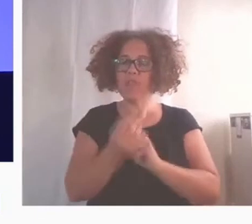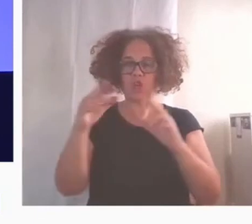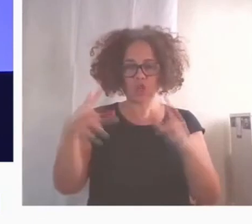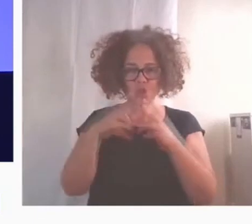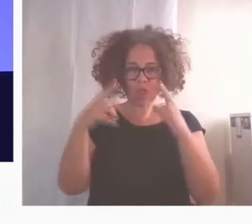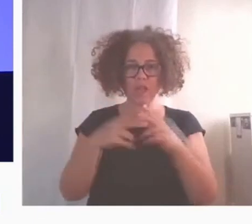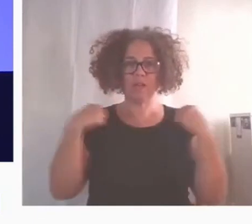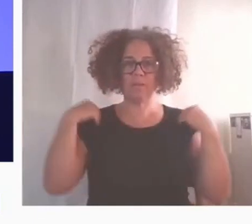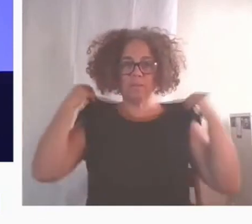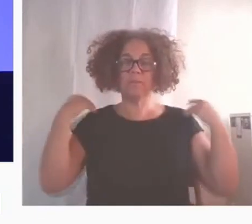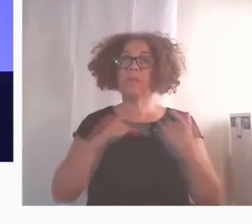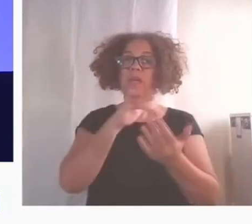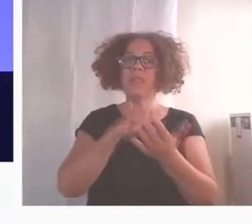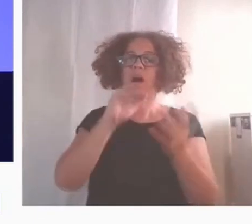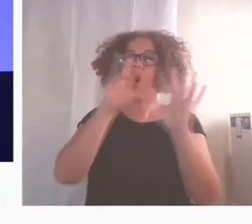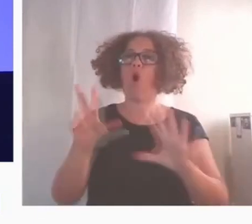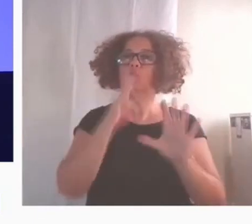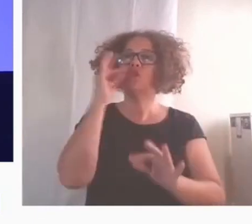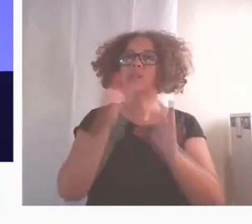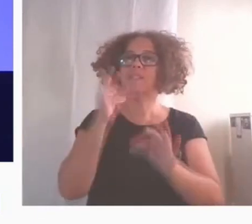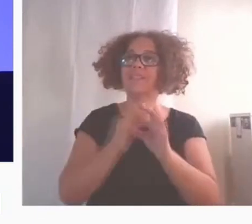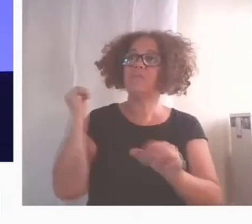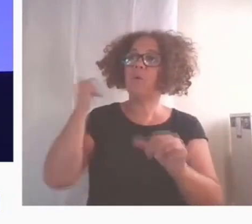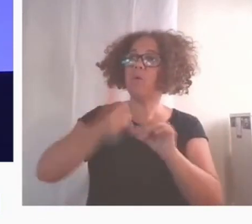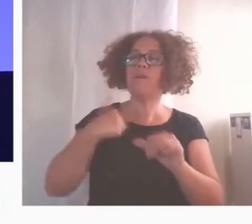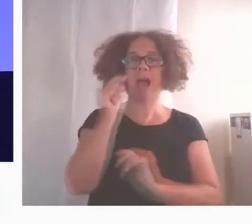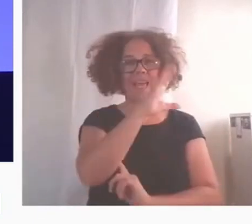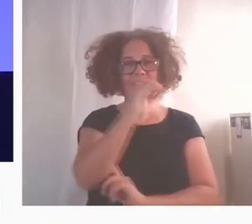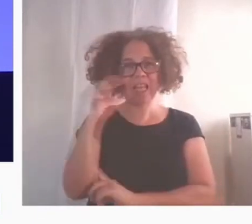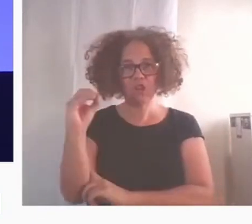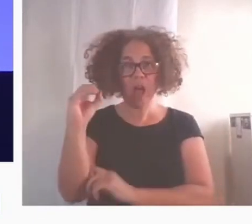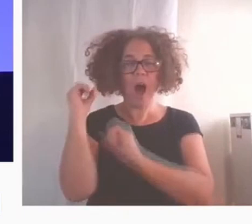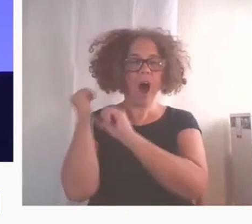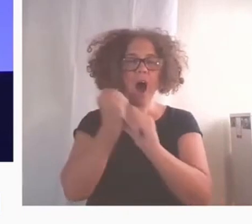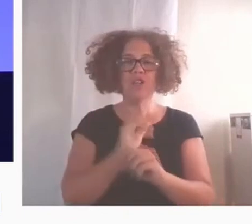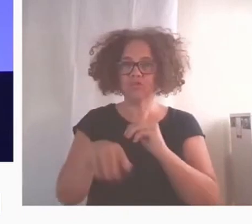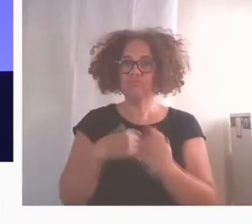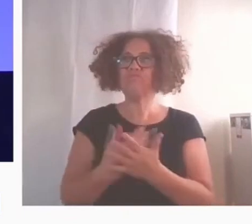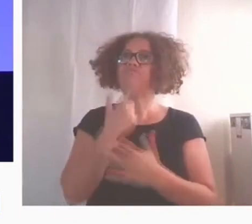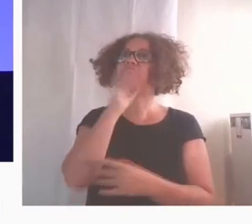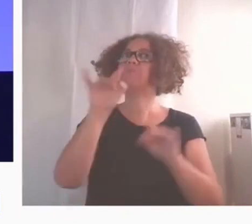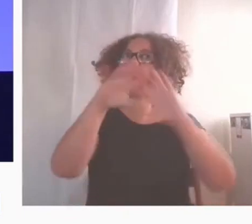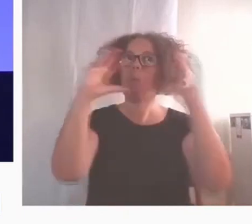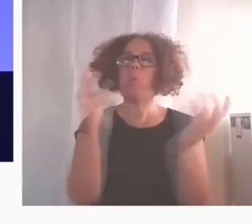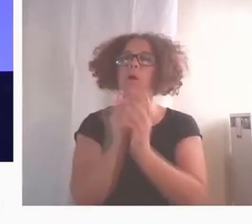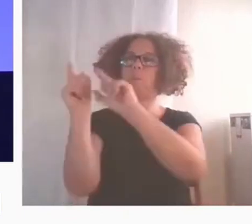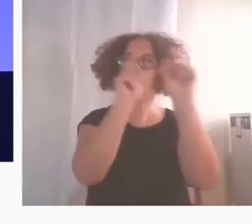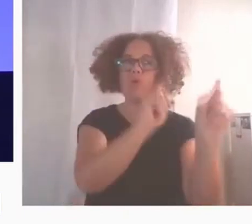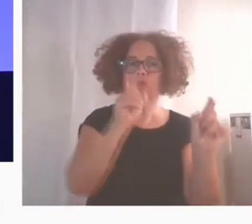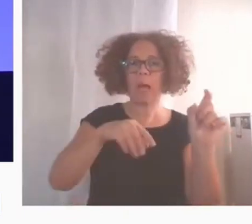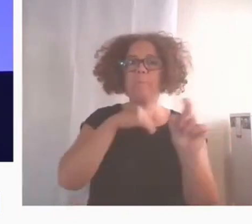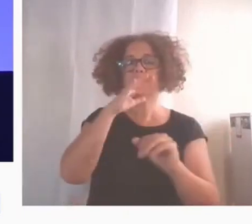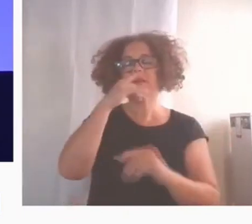de septiembre se cumplieron 500 años de la primera vuelta al mundo. La culminación de la mayor hazaña marítima de la historia